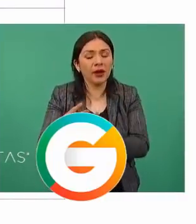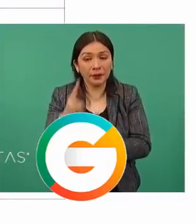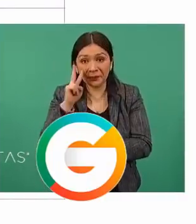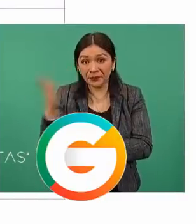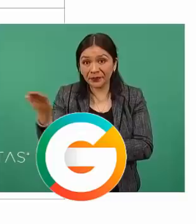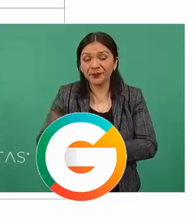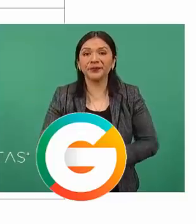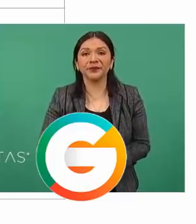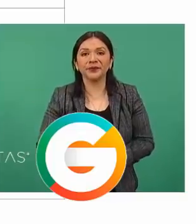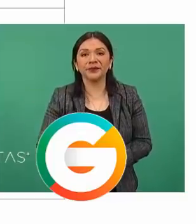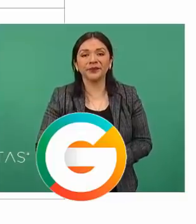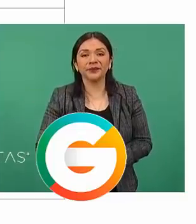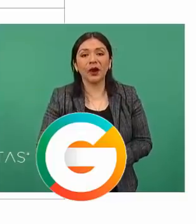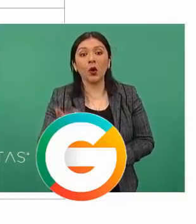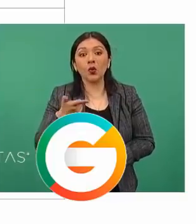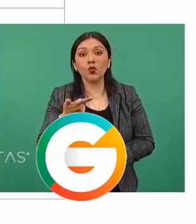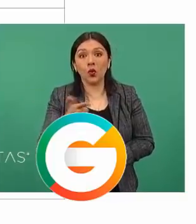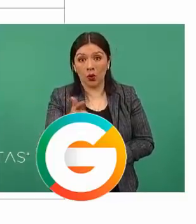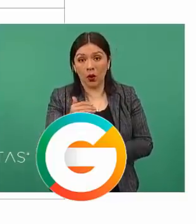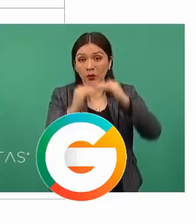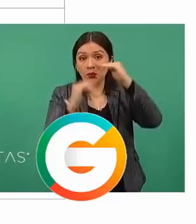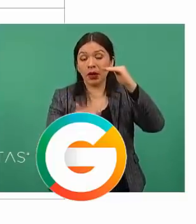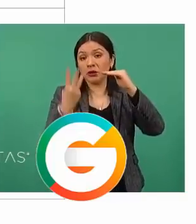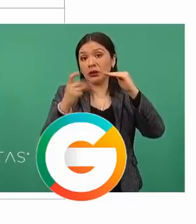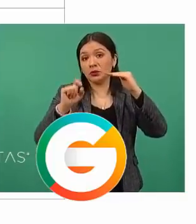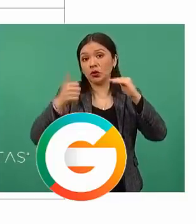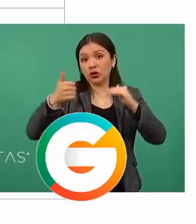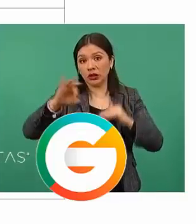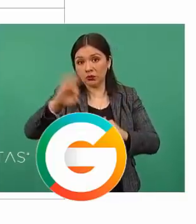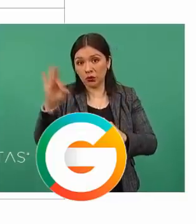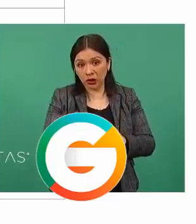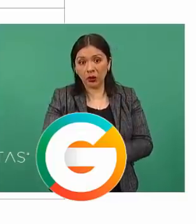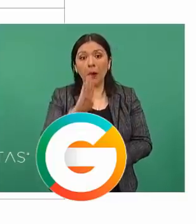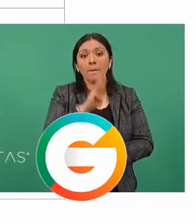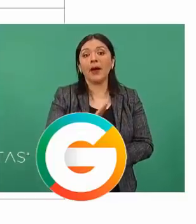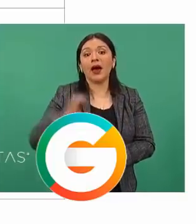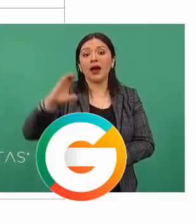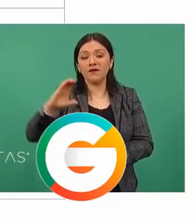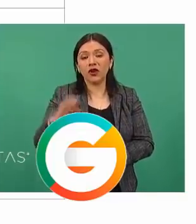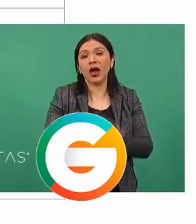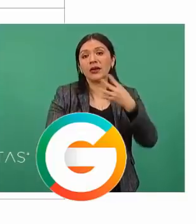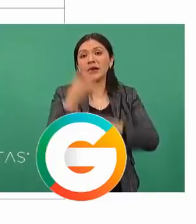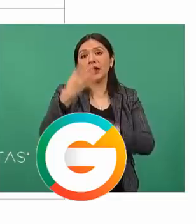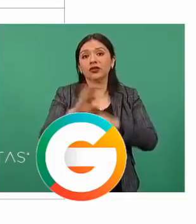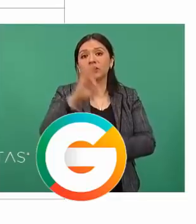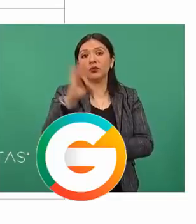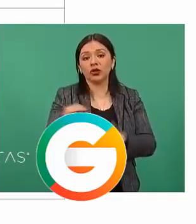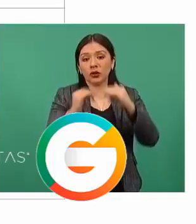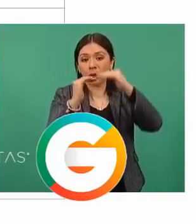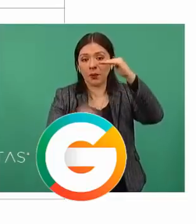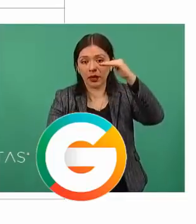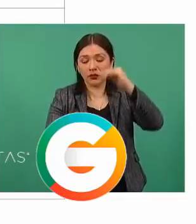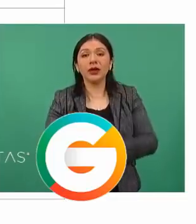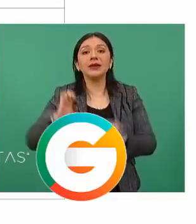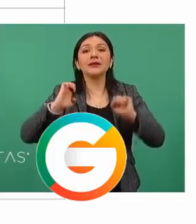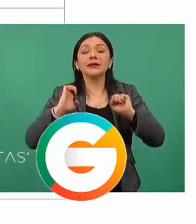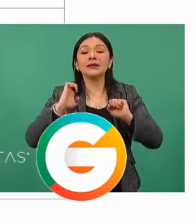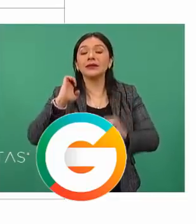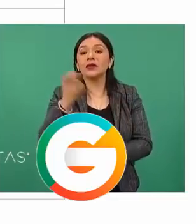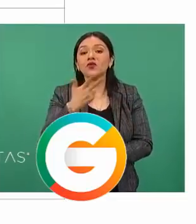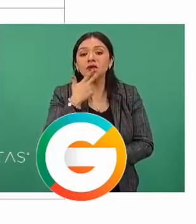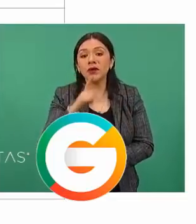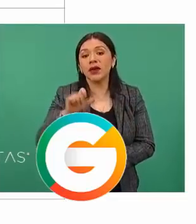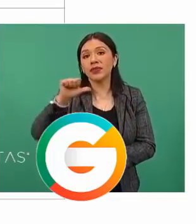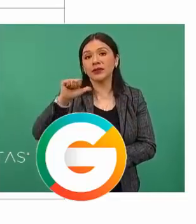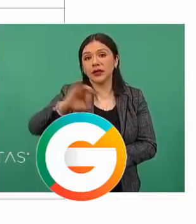Mencionar Guanajuato ha reducido 3.6 por ciento, Baja California 14 por ciento, Chihuahua 16